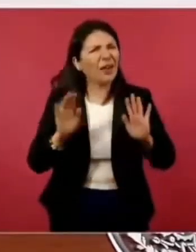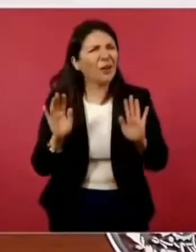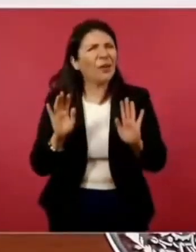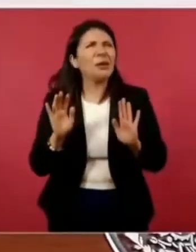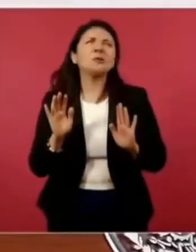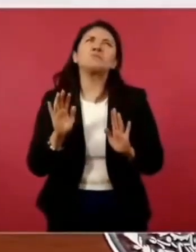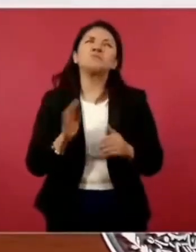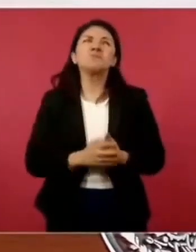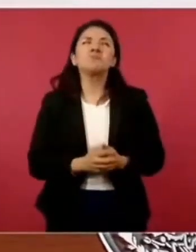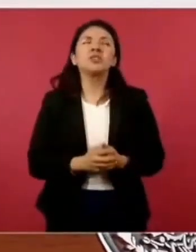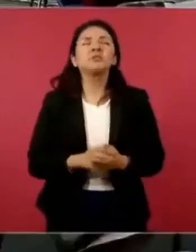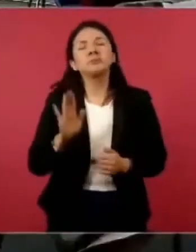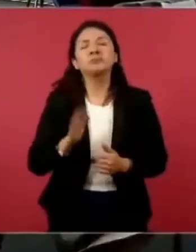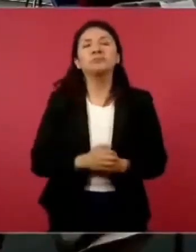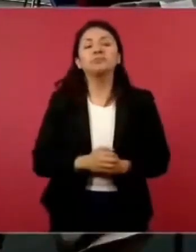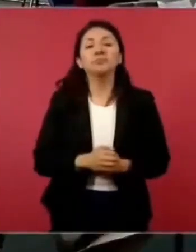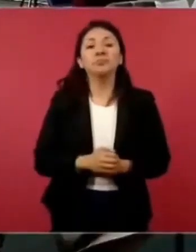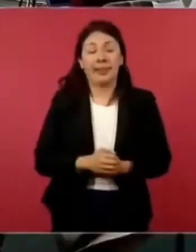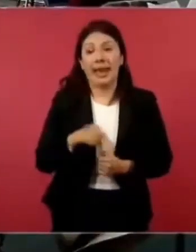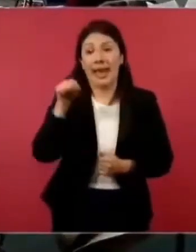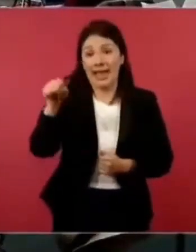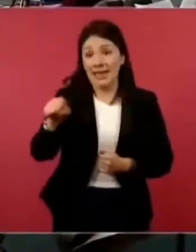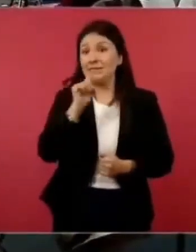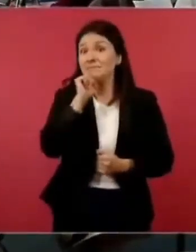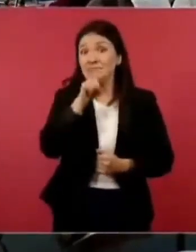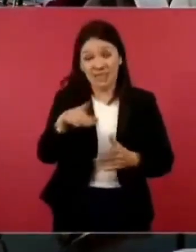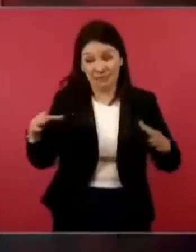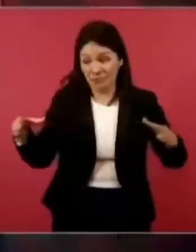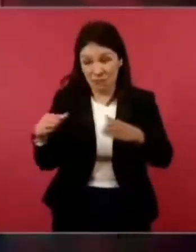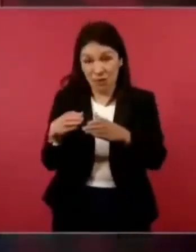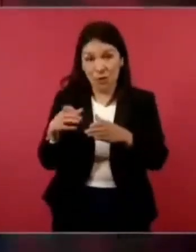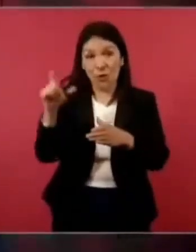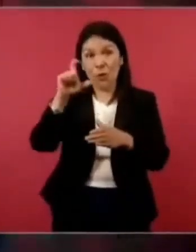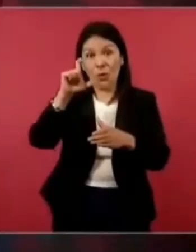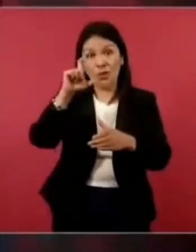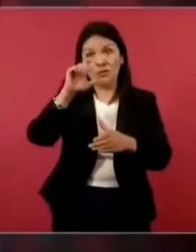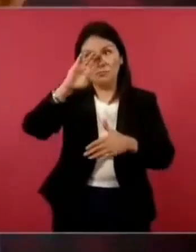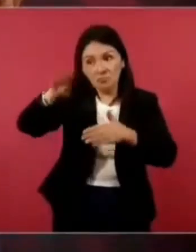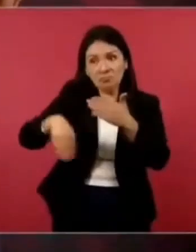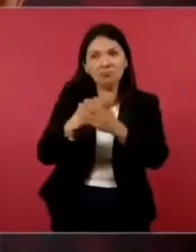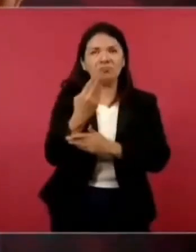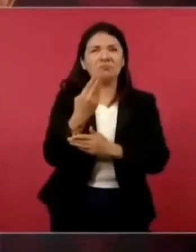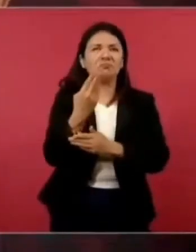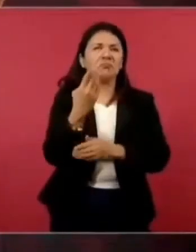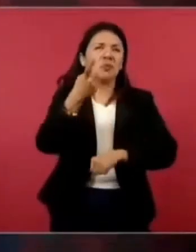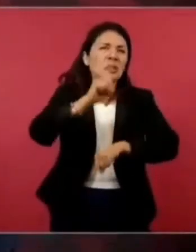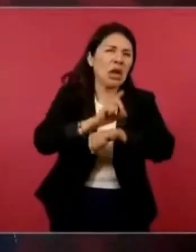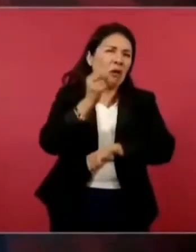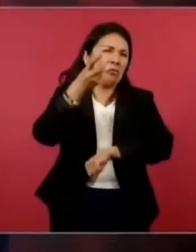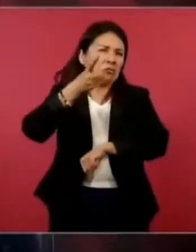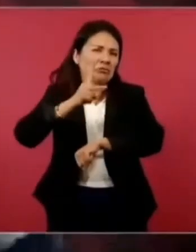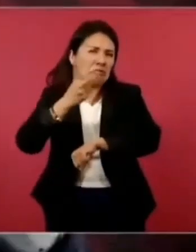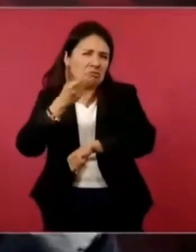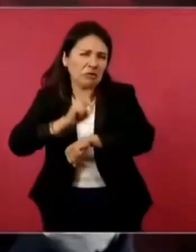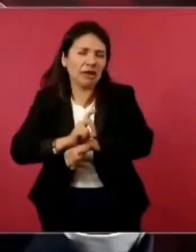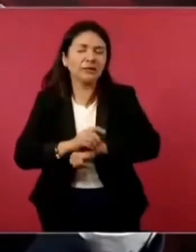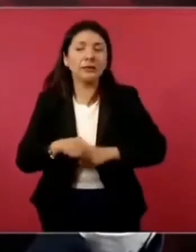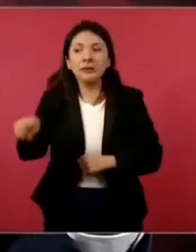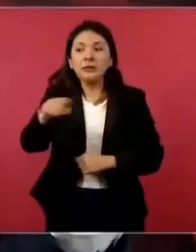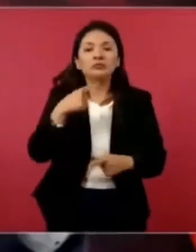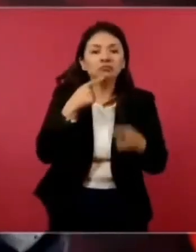Y aún ahí, al día siguiente o a los dos días, ¿qué pasó?